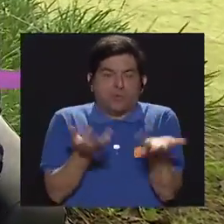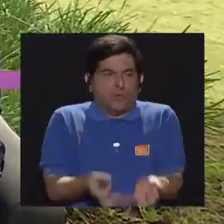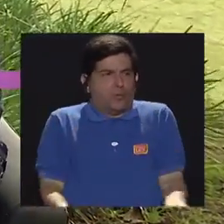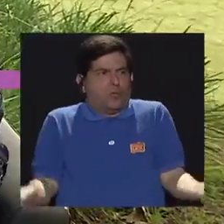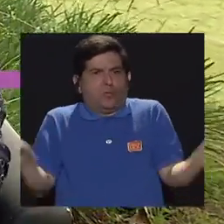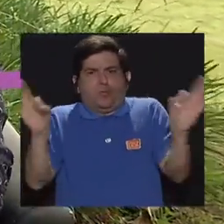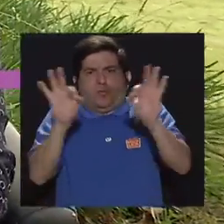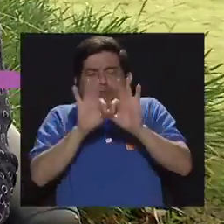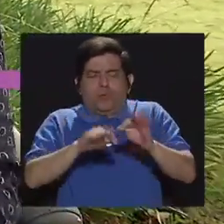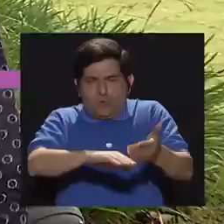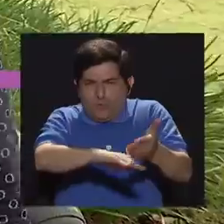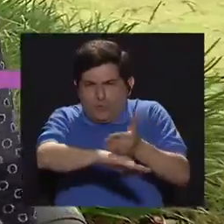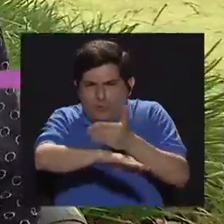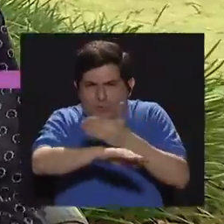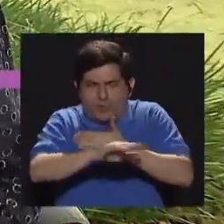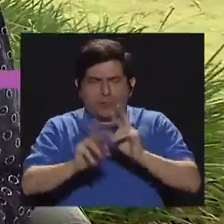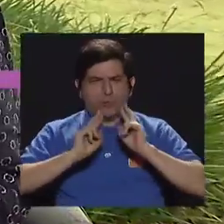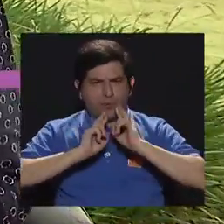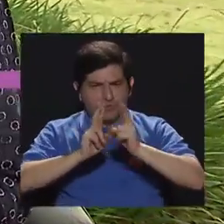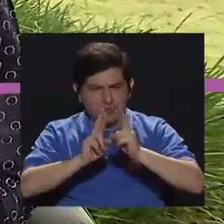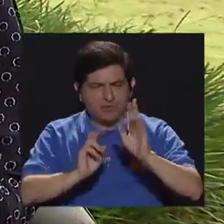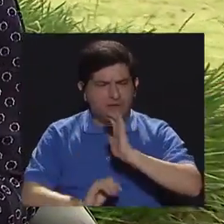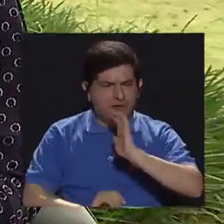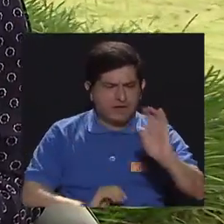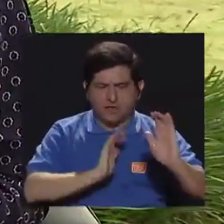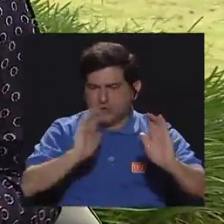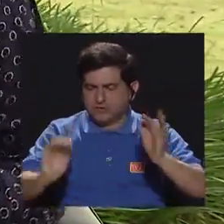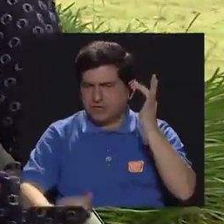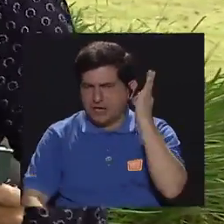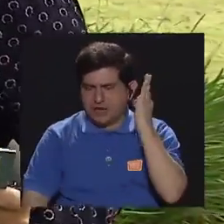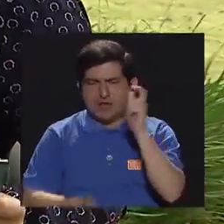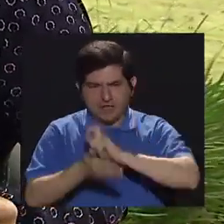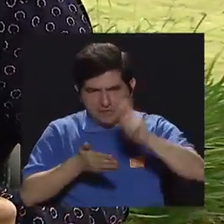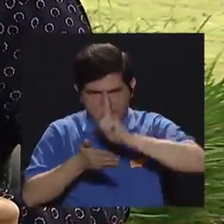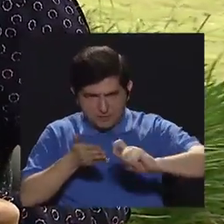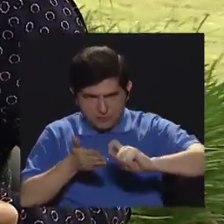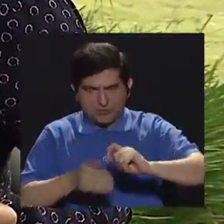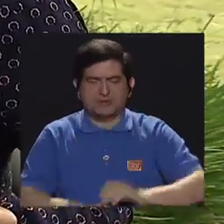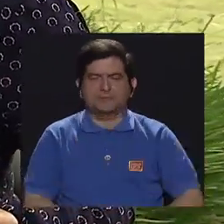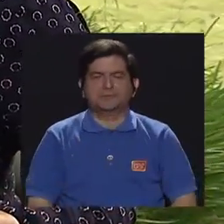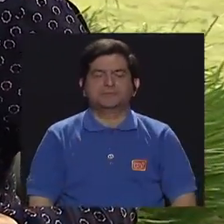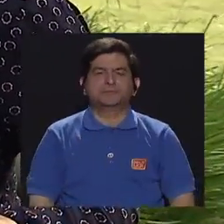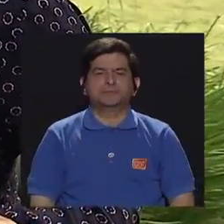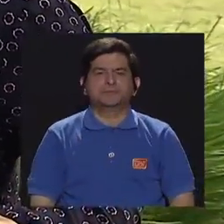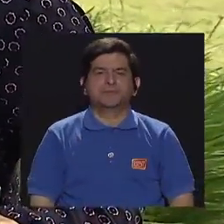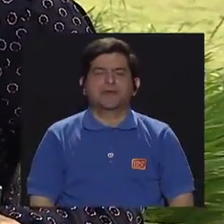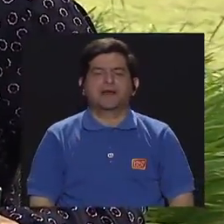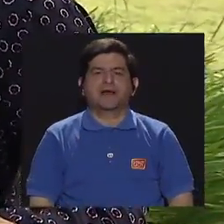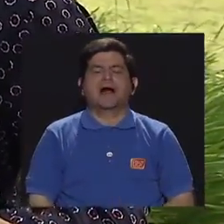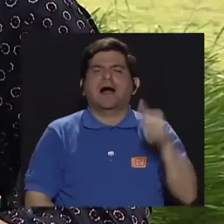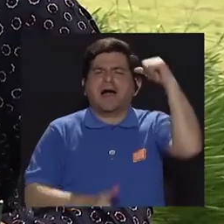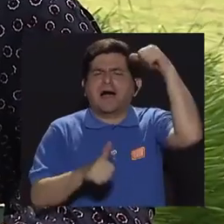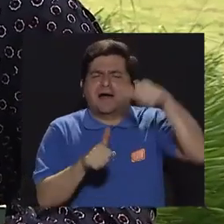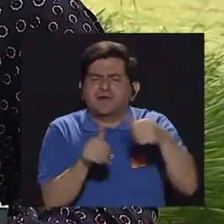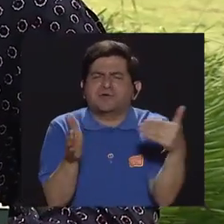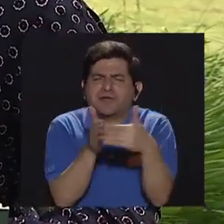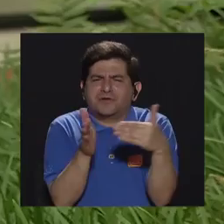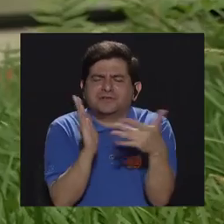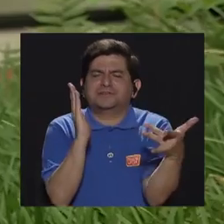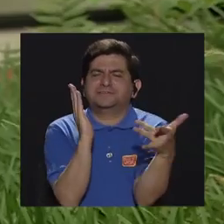importante para mejorar el rendimiento escolar de los niños y las niñas. Profesora, retomemos las técnicas.